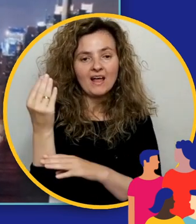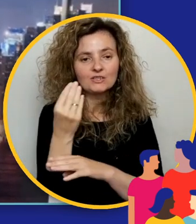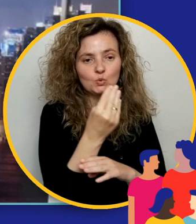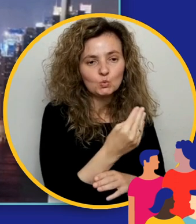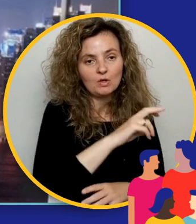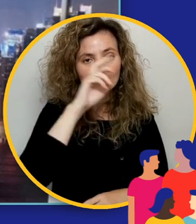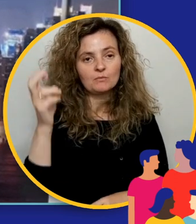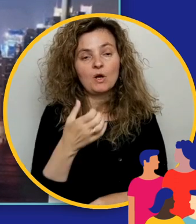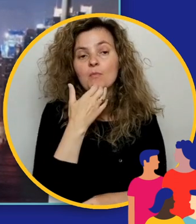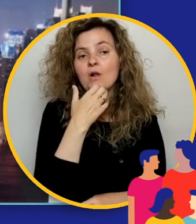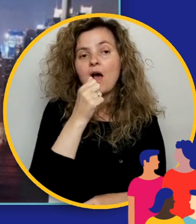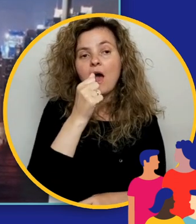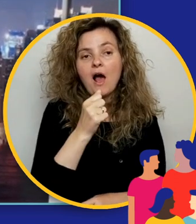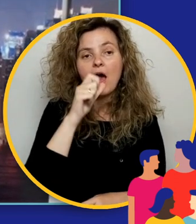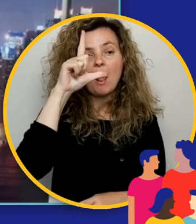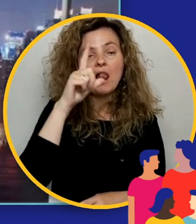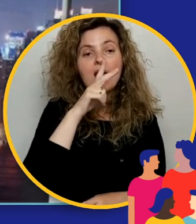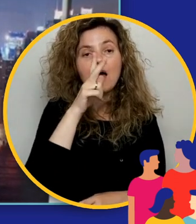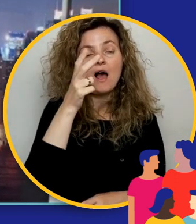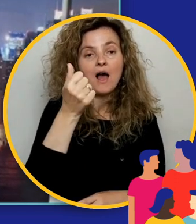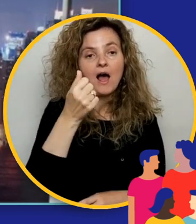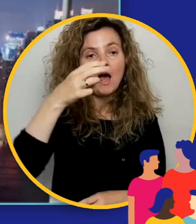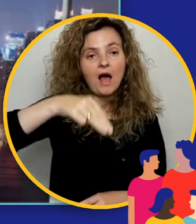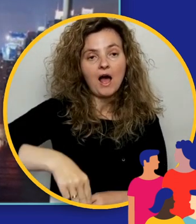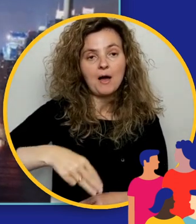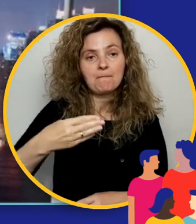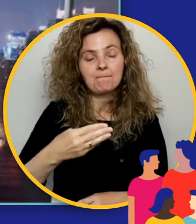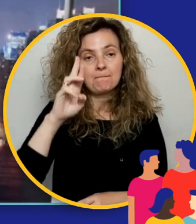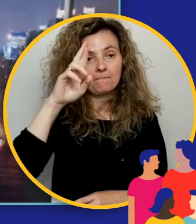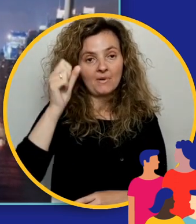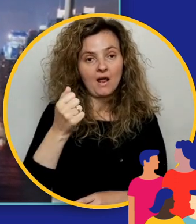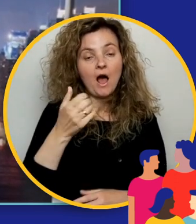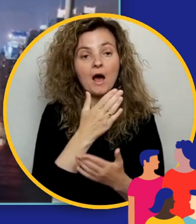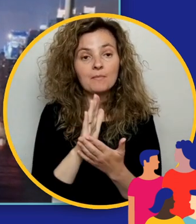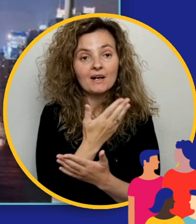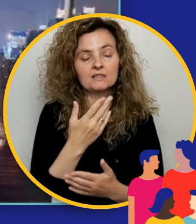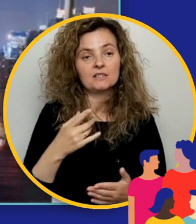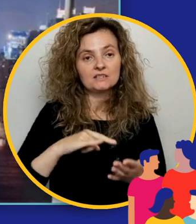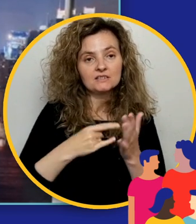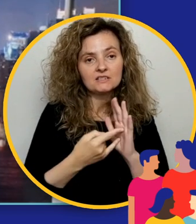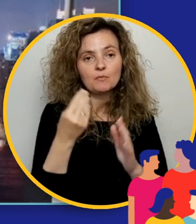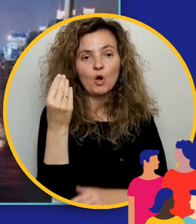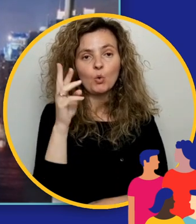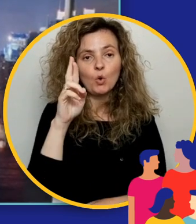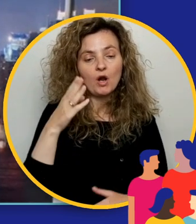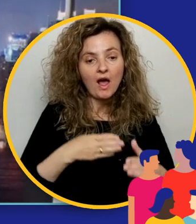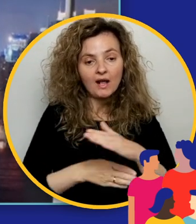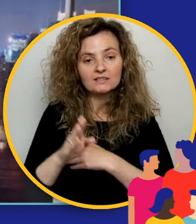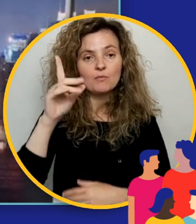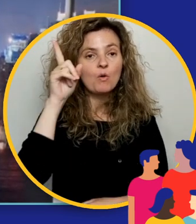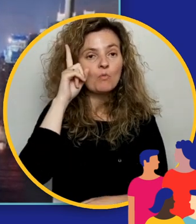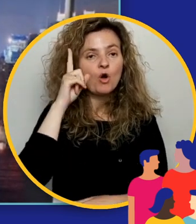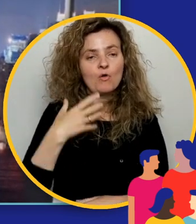esculturas. Además había un sistema de códigos QR por el que mediante nuestros móviles podíamos acceder a distintas